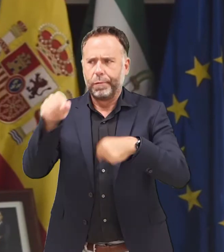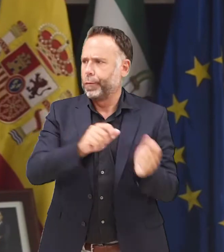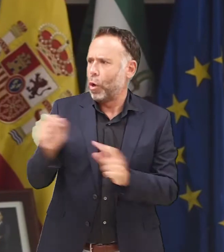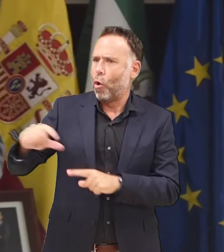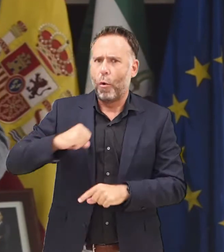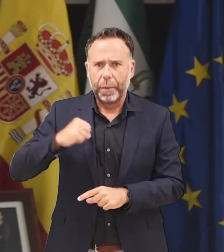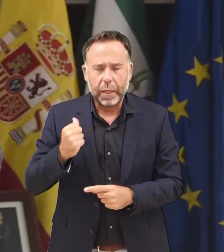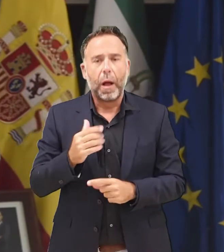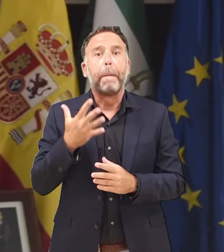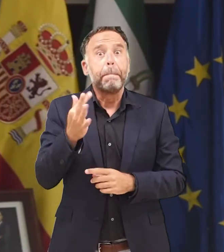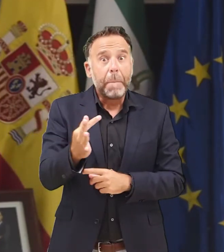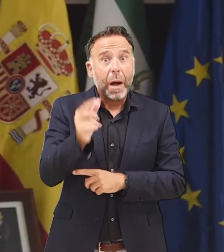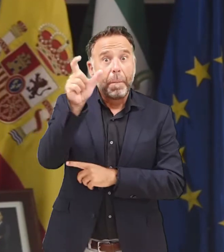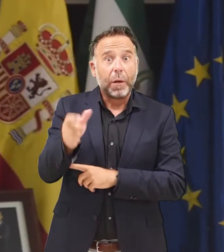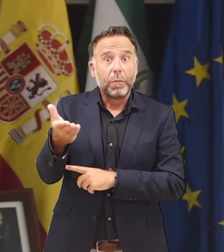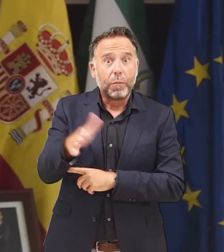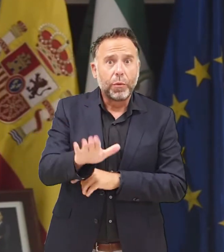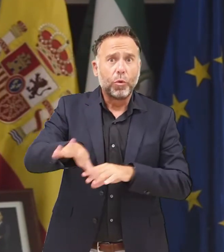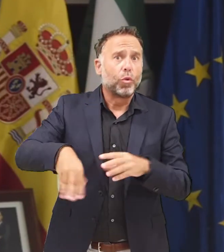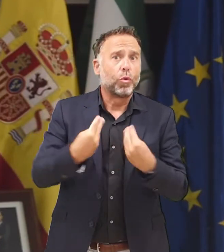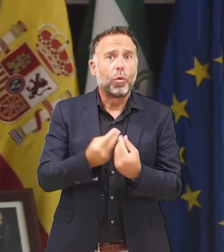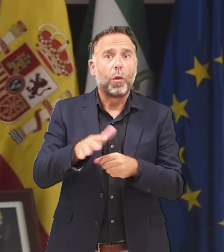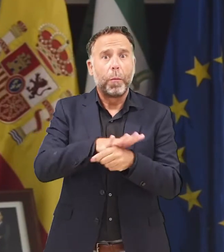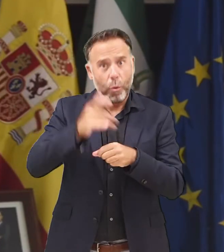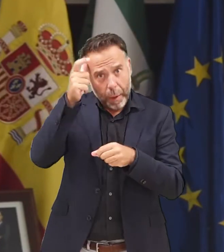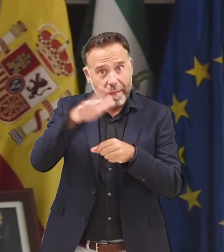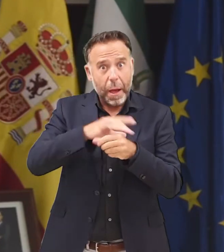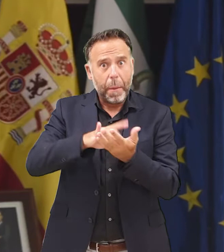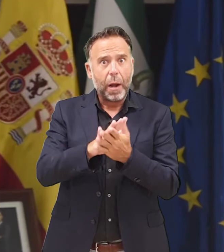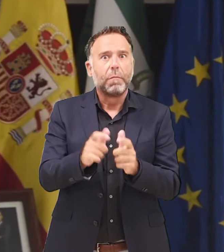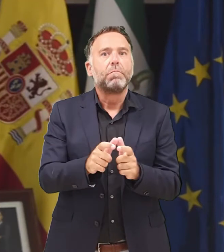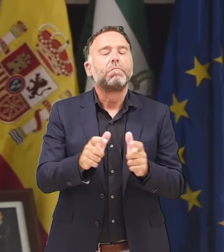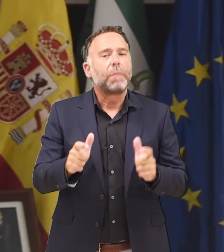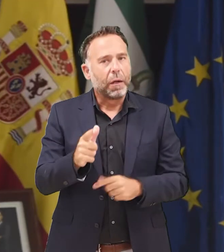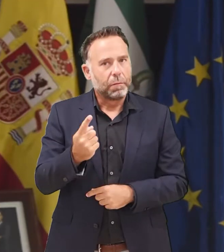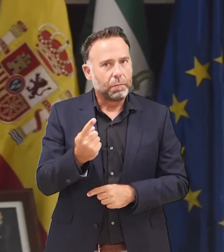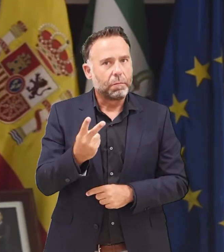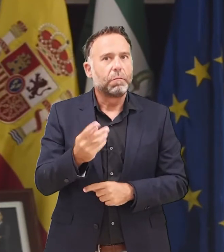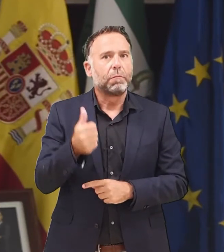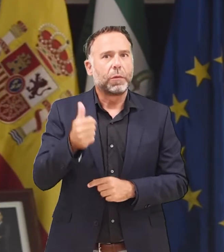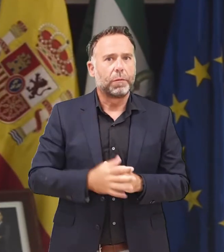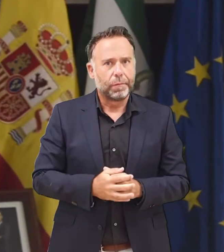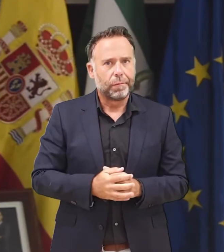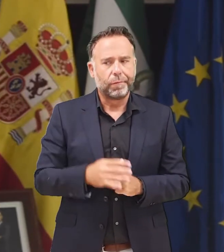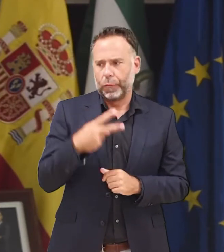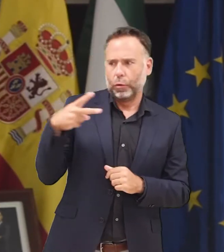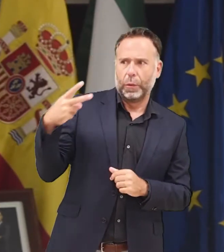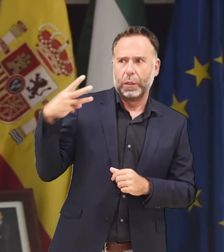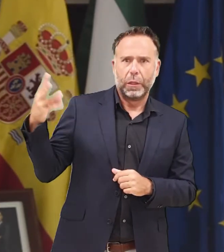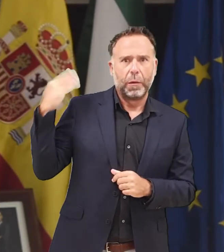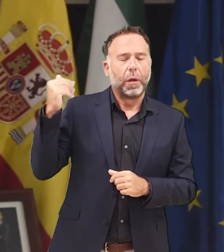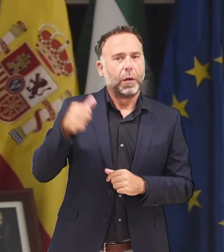fallecidos en toda la provincia de Málaga se ha crecido de 22 en la primera semana a 33 en esta.